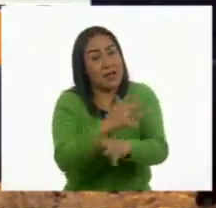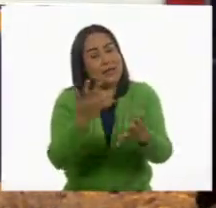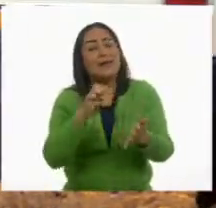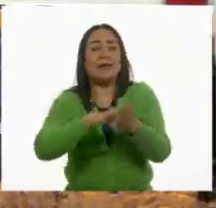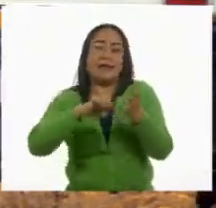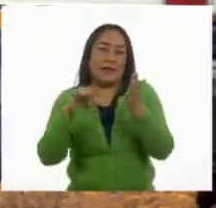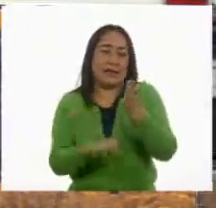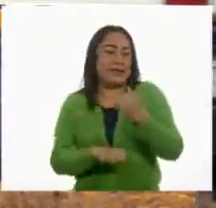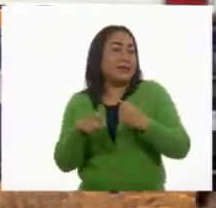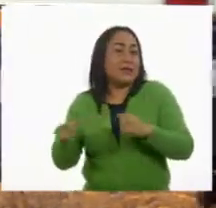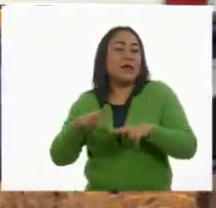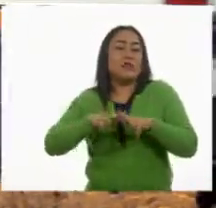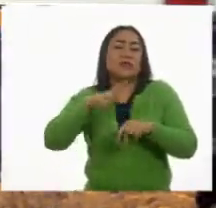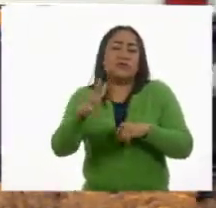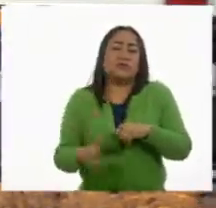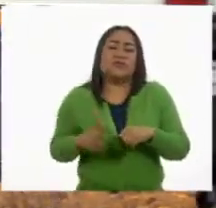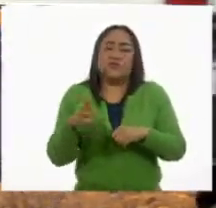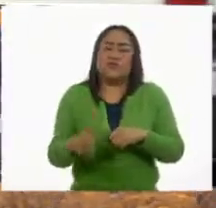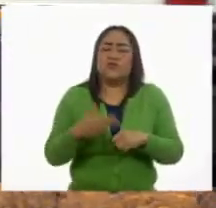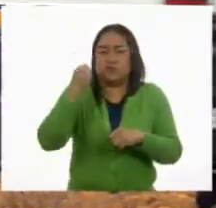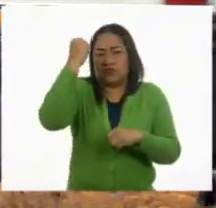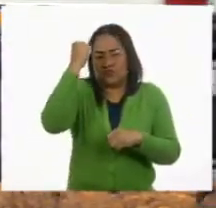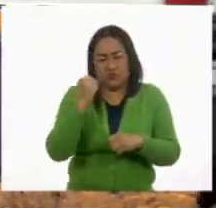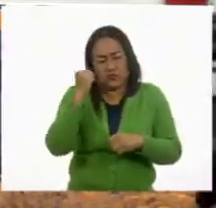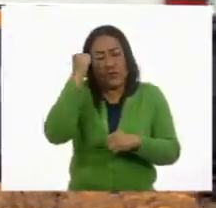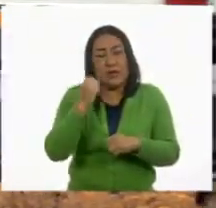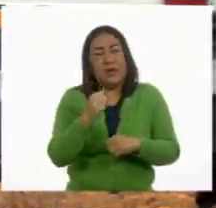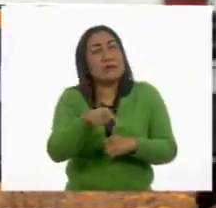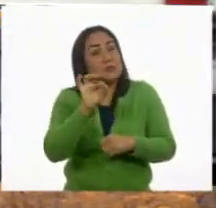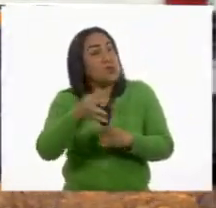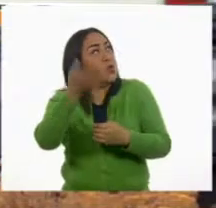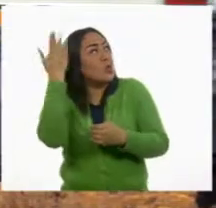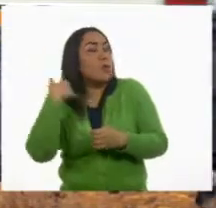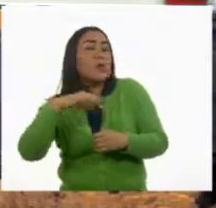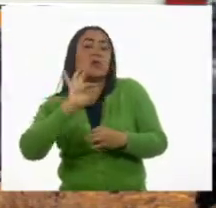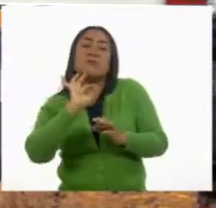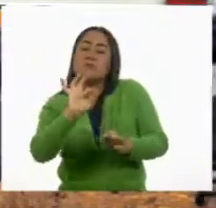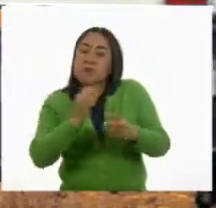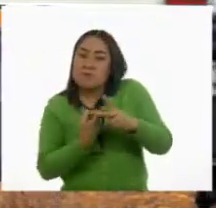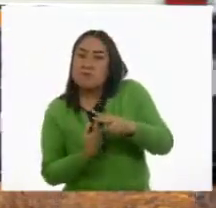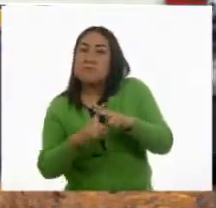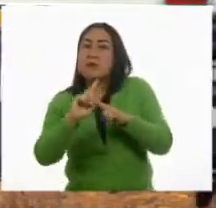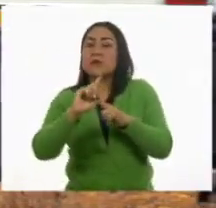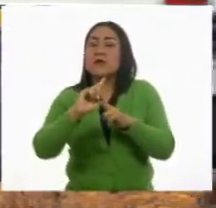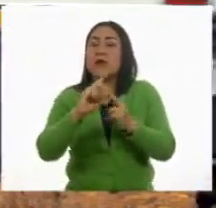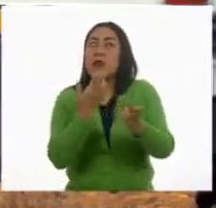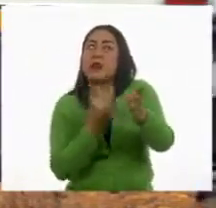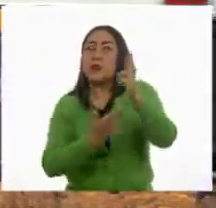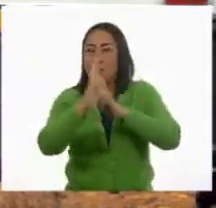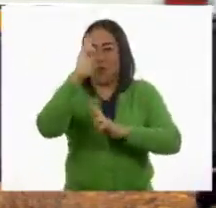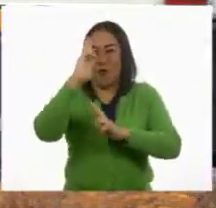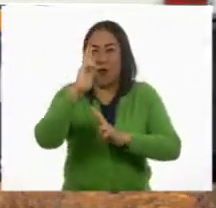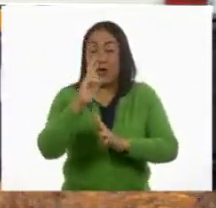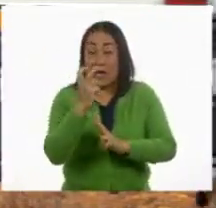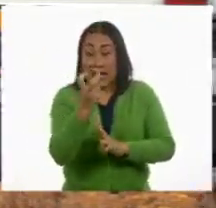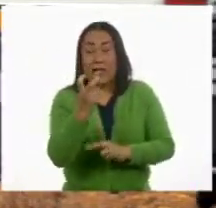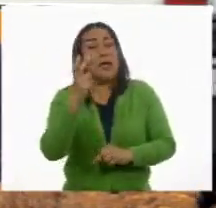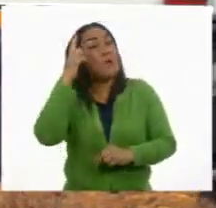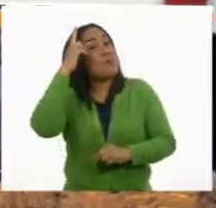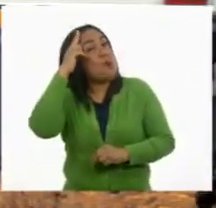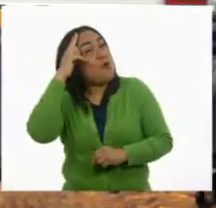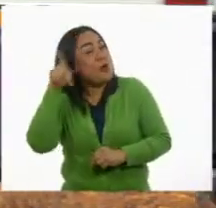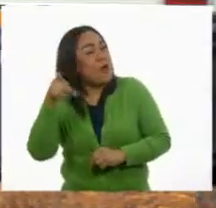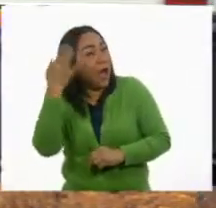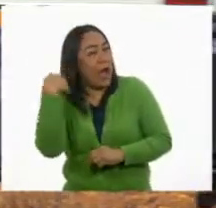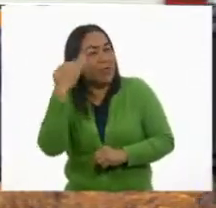el ferrocarril tuvo inicio en la época de la Revolución. Porfirio Díaz, que fue un presidente